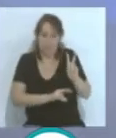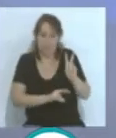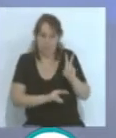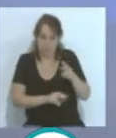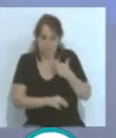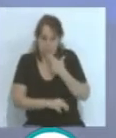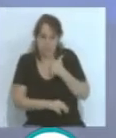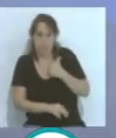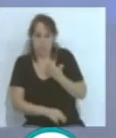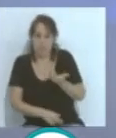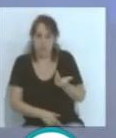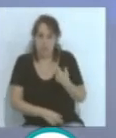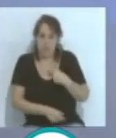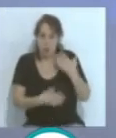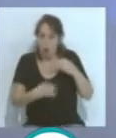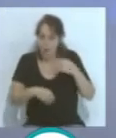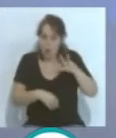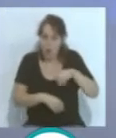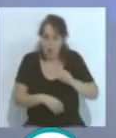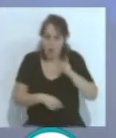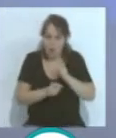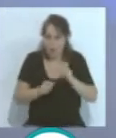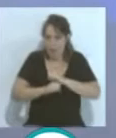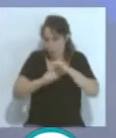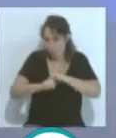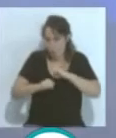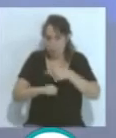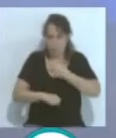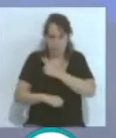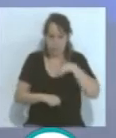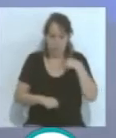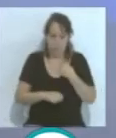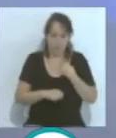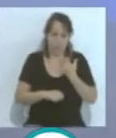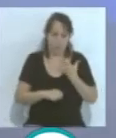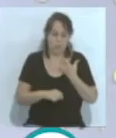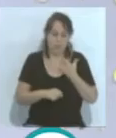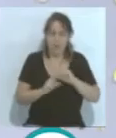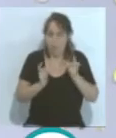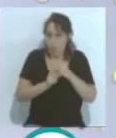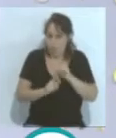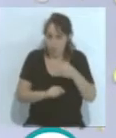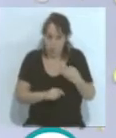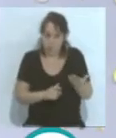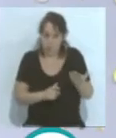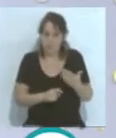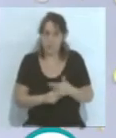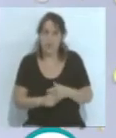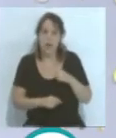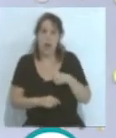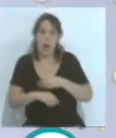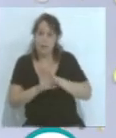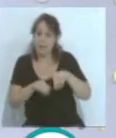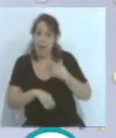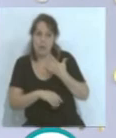normal ver a una persona mayor así con una camiseta de un equipo de fútbol. Al final nos abrió el camino, ¿no? Fue un